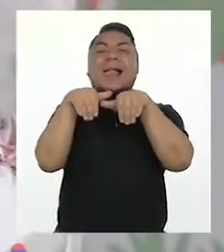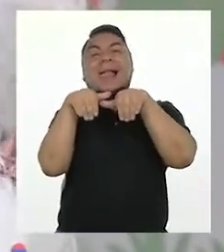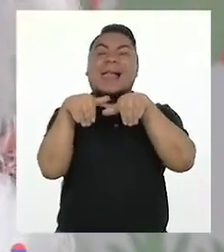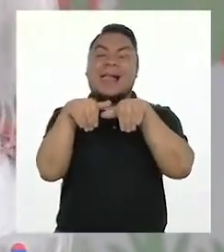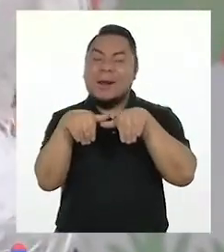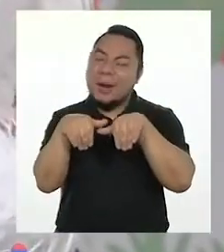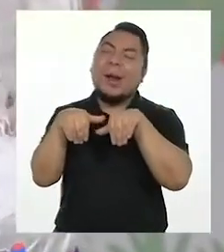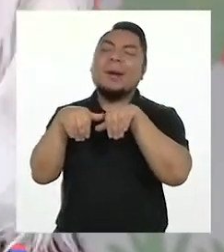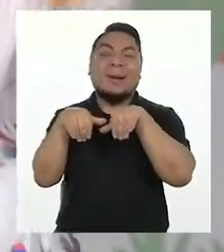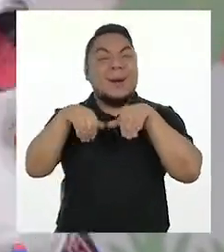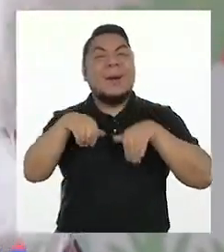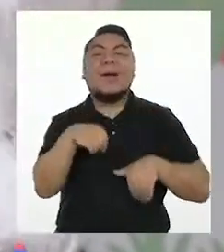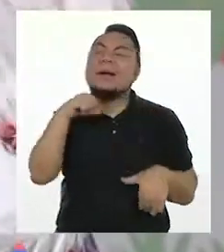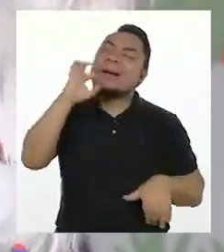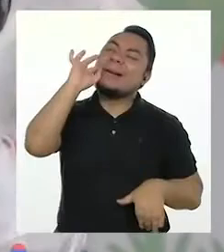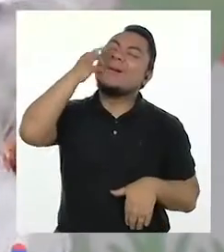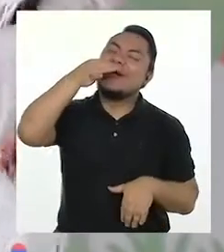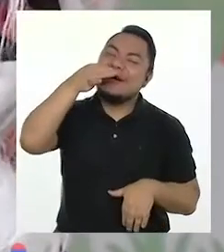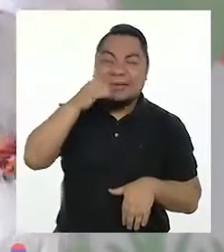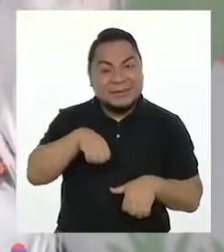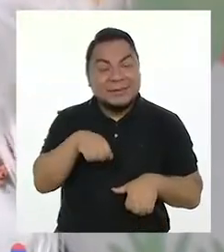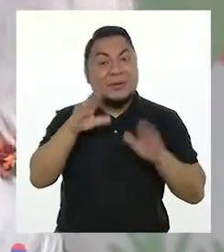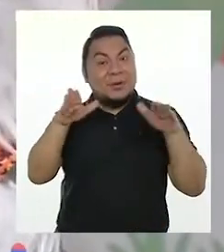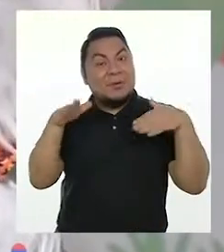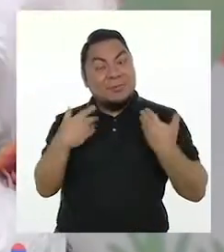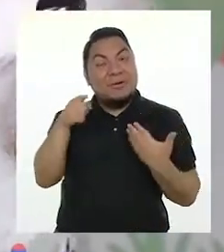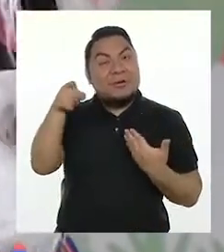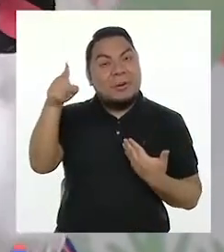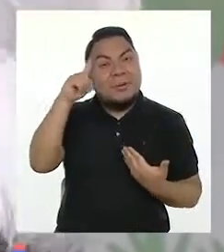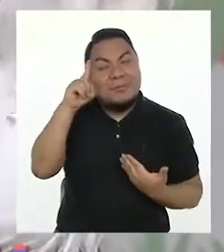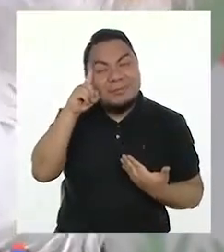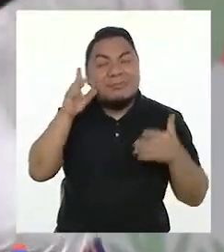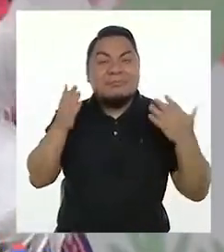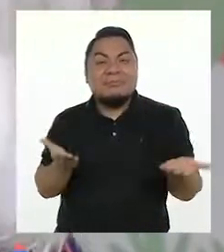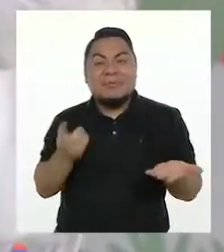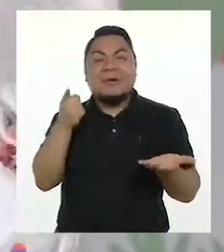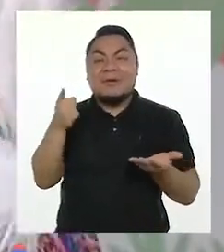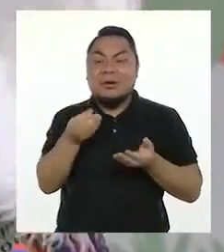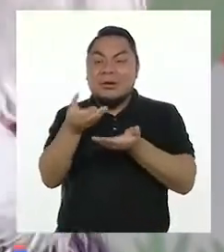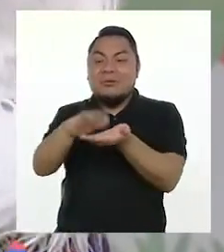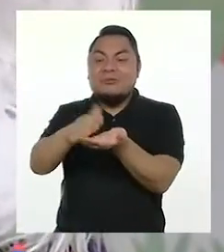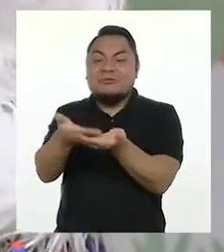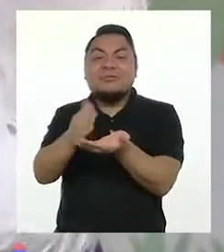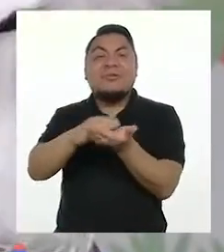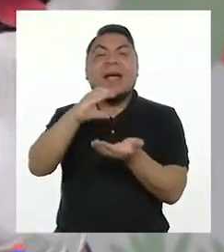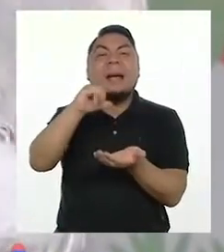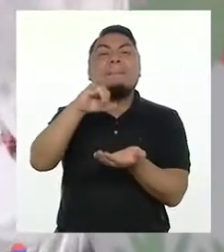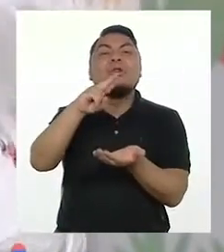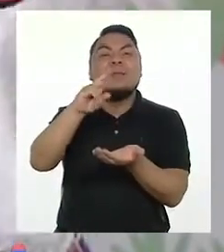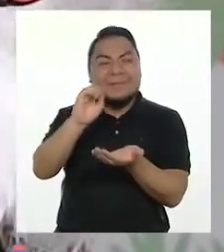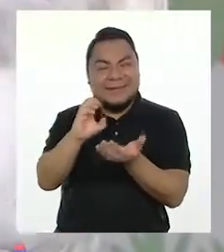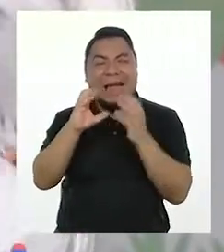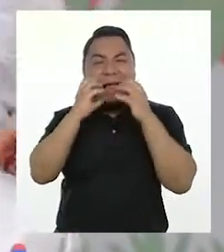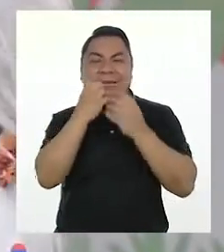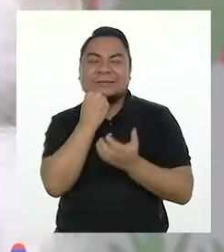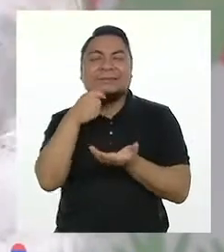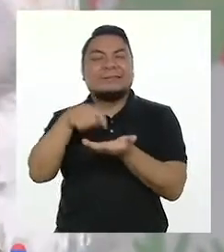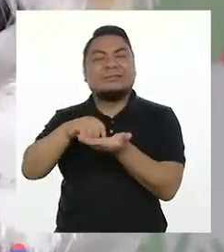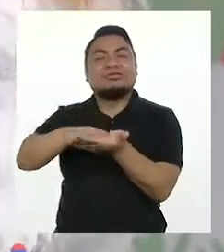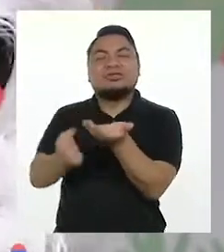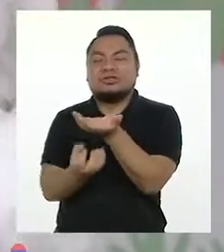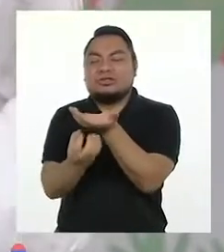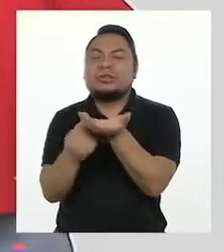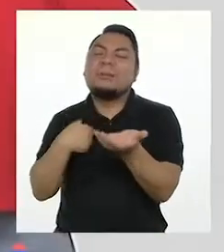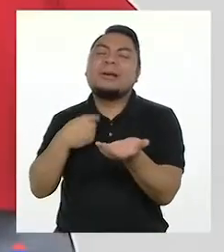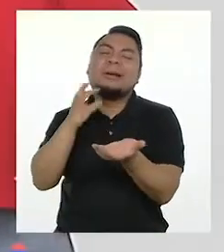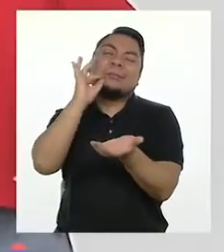¡Ay, qué rico! ¡Ah! Tal vez podrías proponer camote y zancuchado. ¡A mí me encanta ese